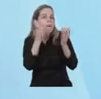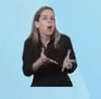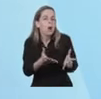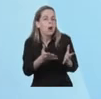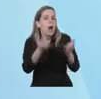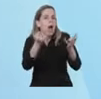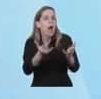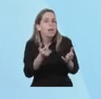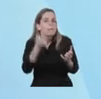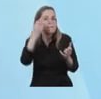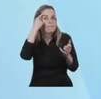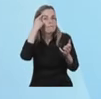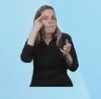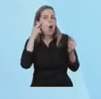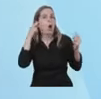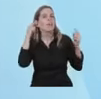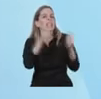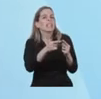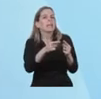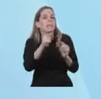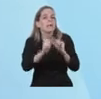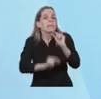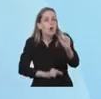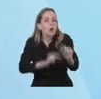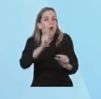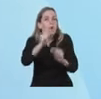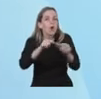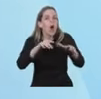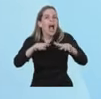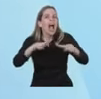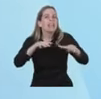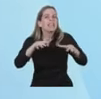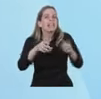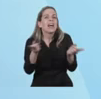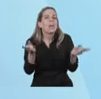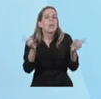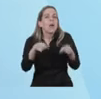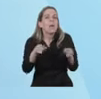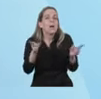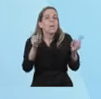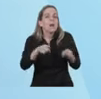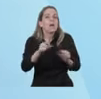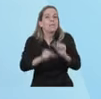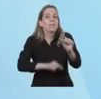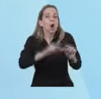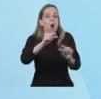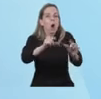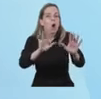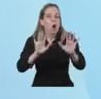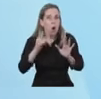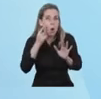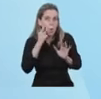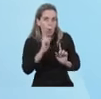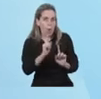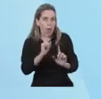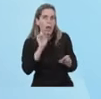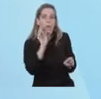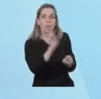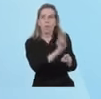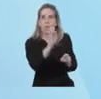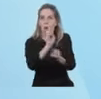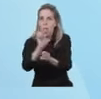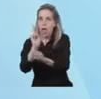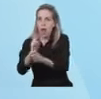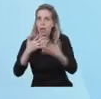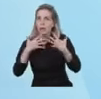plan para ir recuperando paulatinamente todas las actividades. Nos cuidaremos mucho, entre todos y todas,